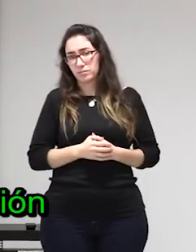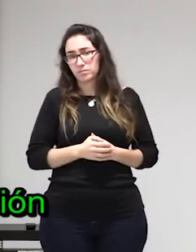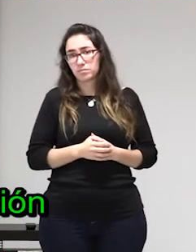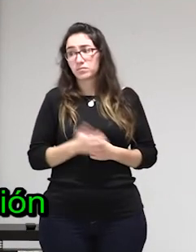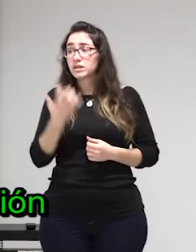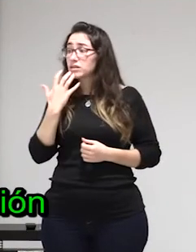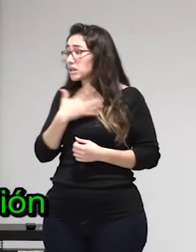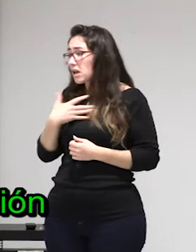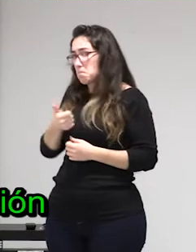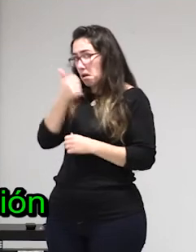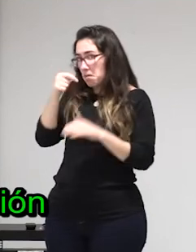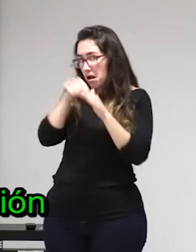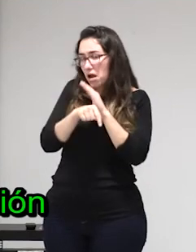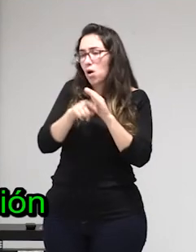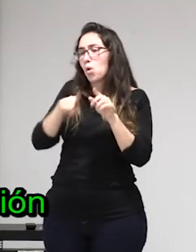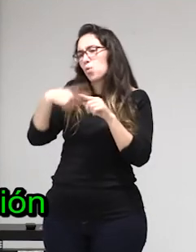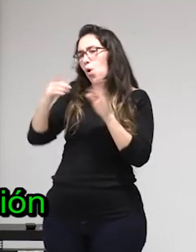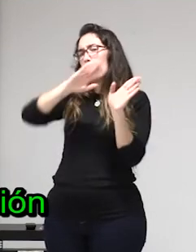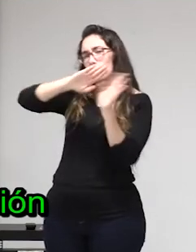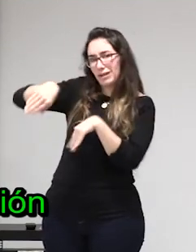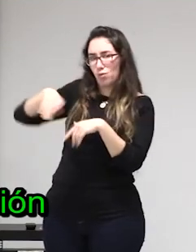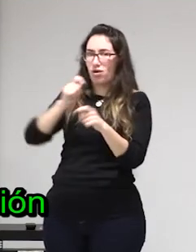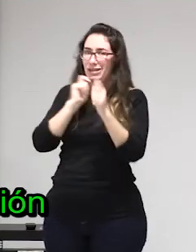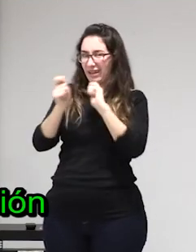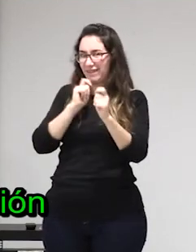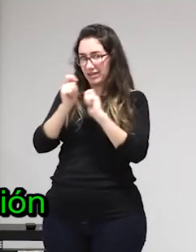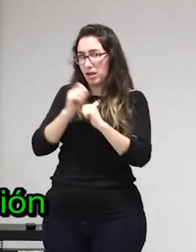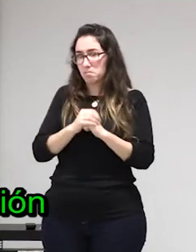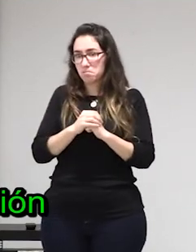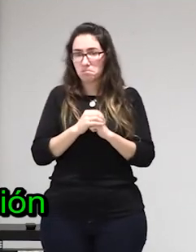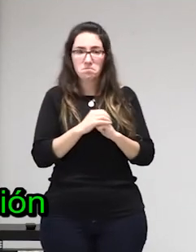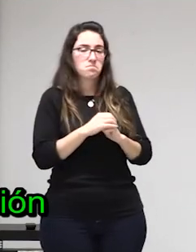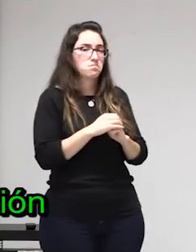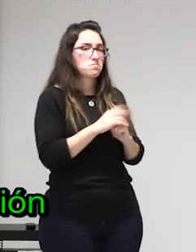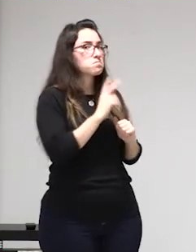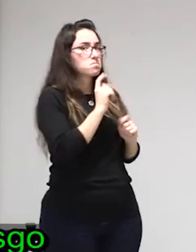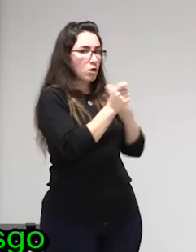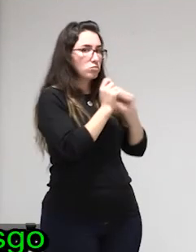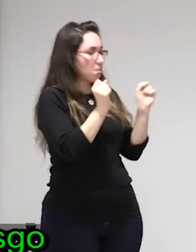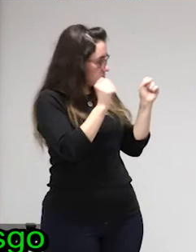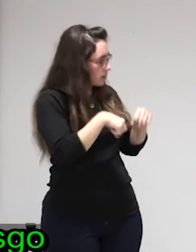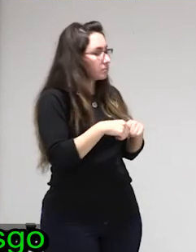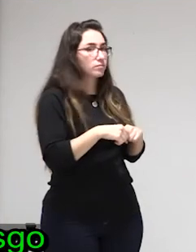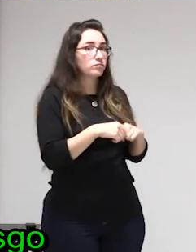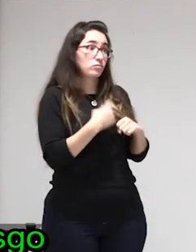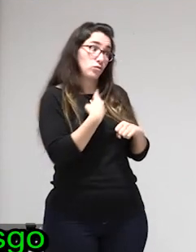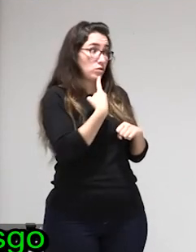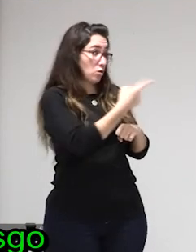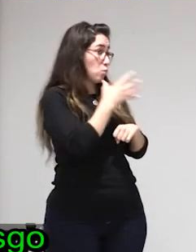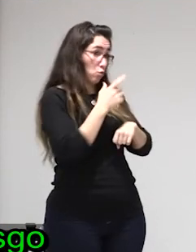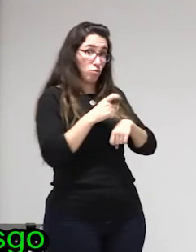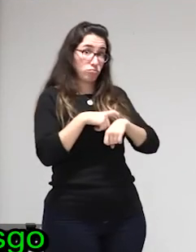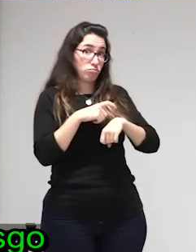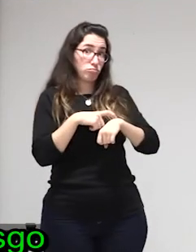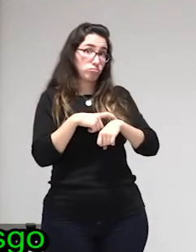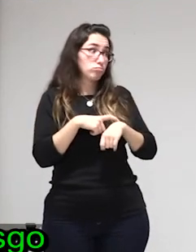de Nueva Zelanda aumentó la protección a las personas que lo ofrece dice así las mujeres